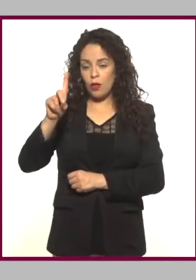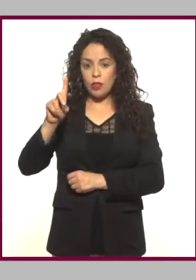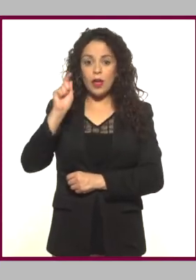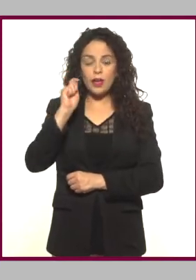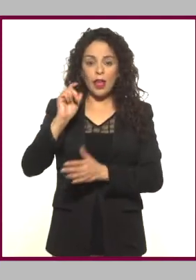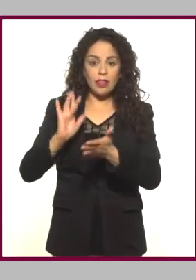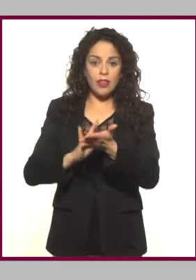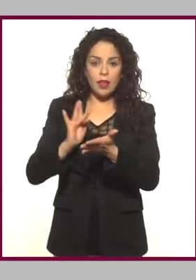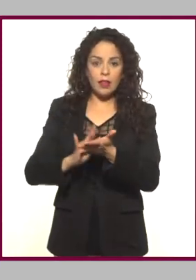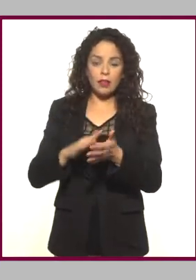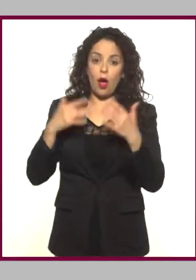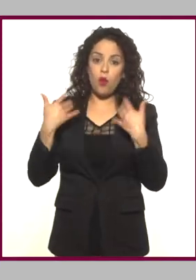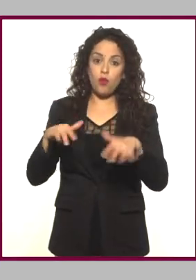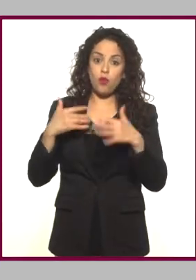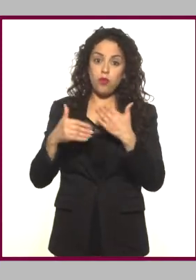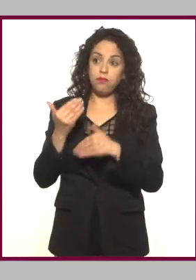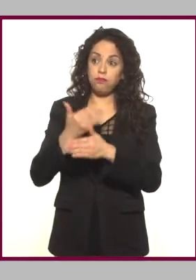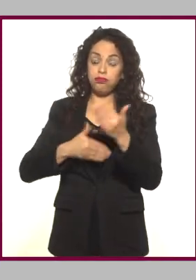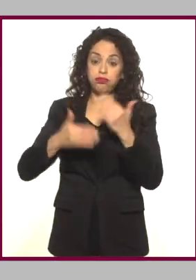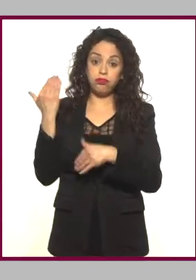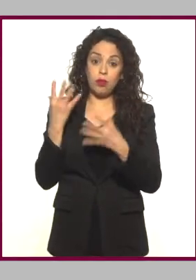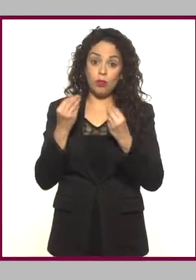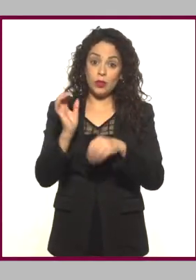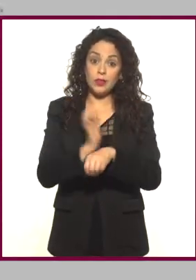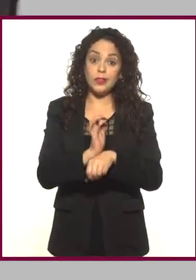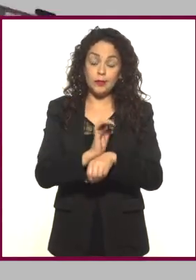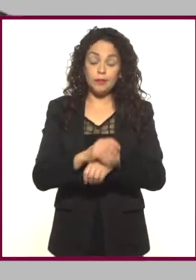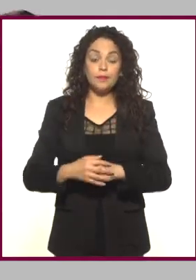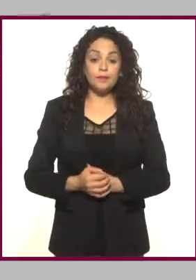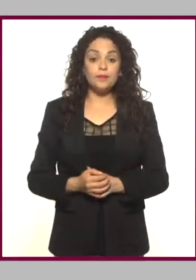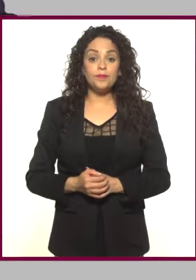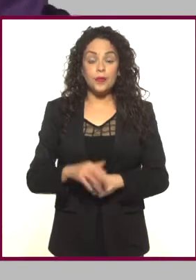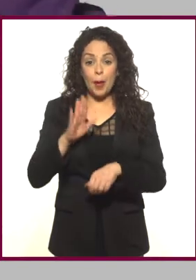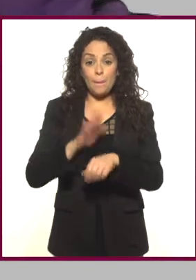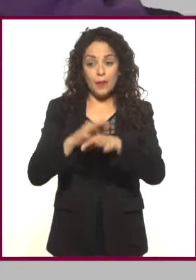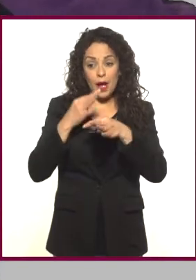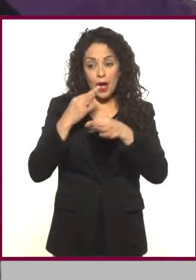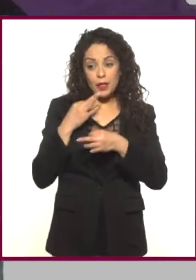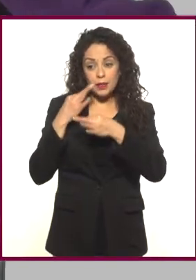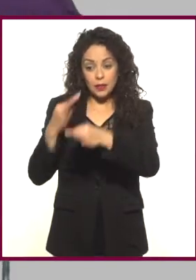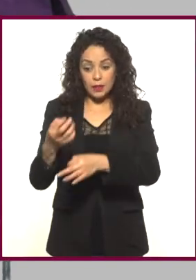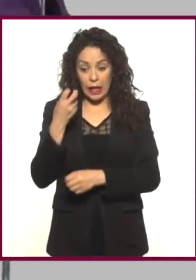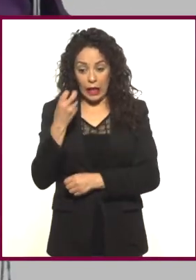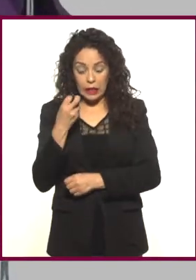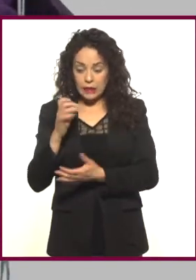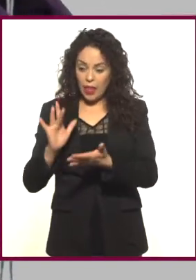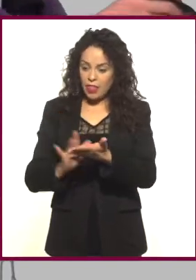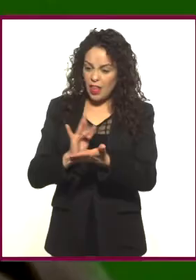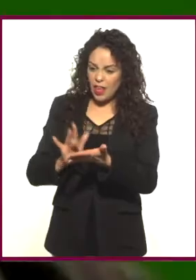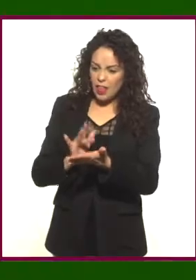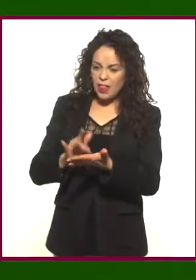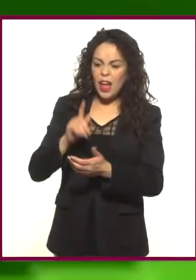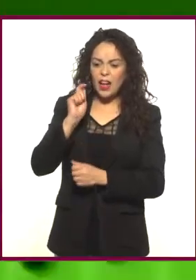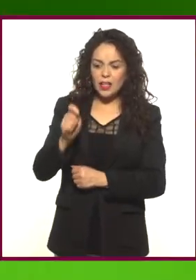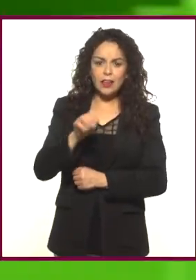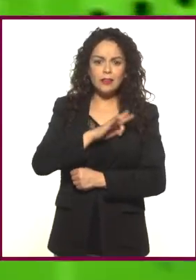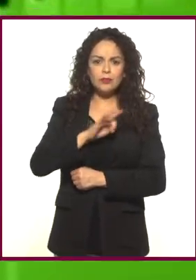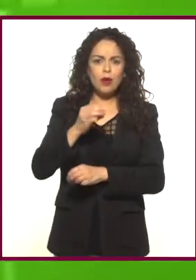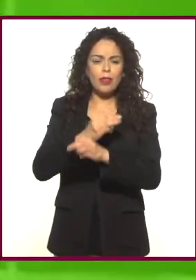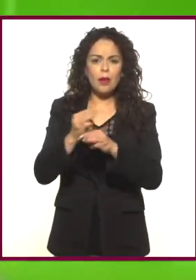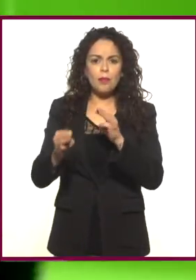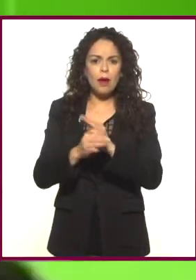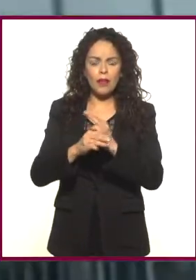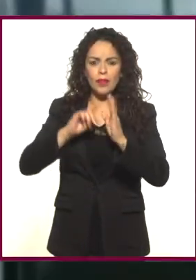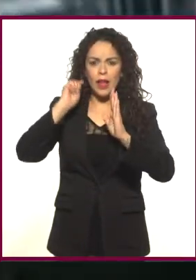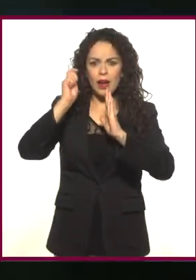sobrepasó a las hechas con película. Uno de los mayores atractivos del formato digital era que podían acceder al